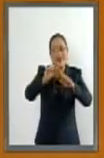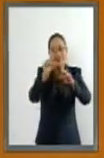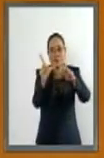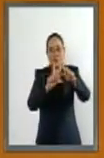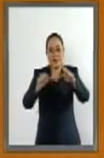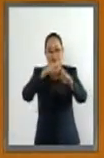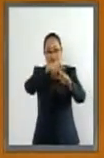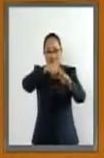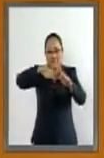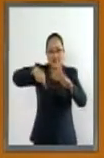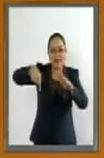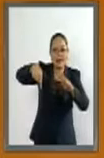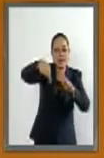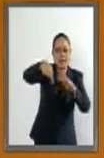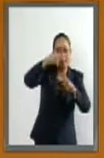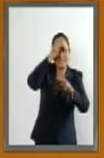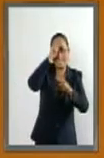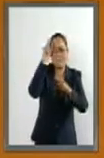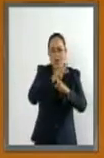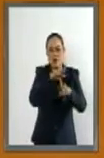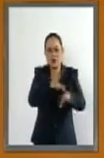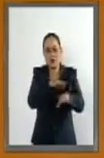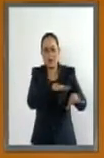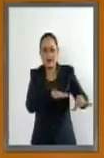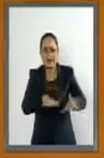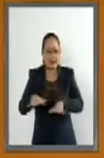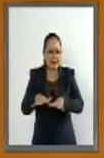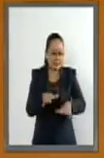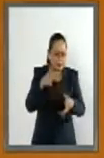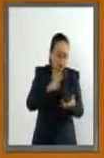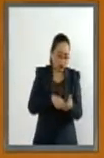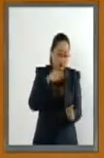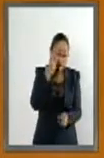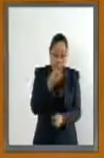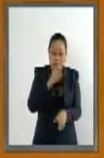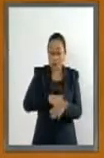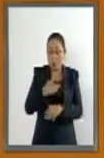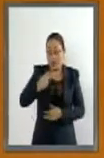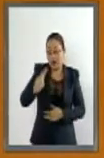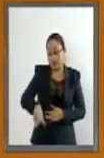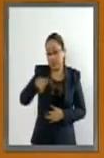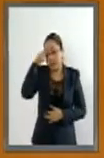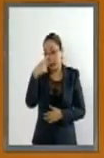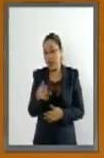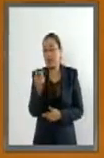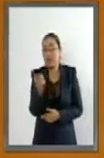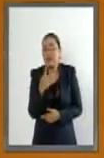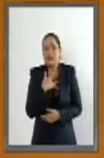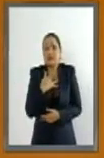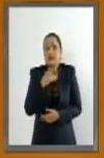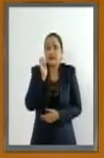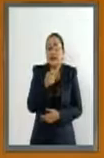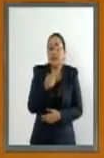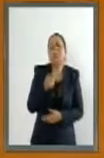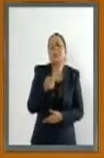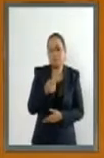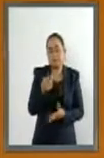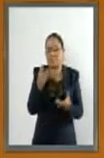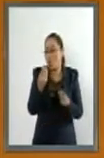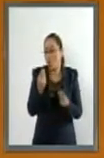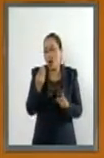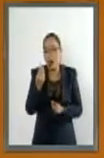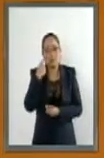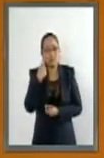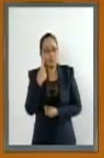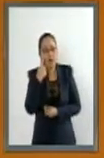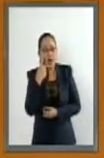que es la zona sísmica más activa del mundo. Por ello, es considerado con alta actividad al experimentar